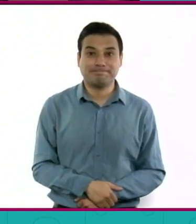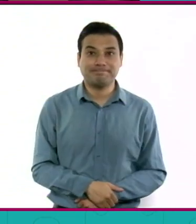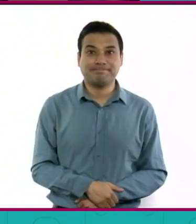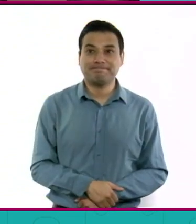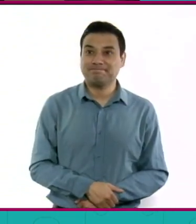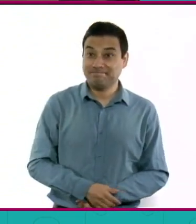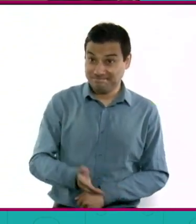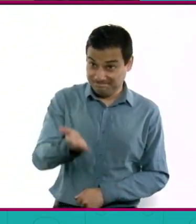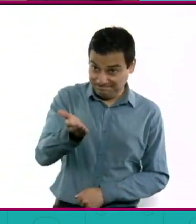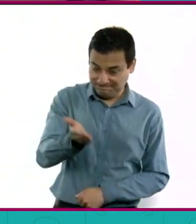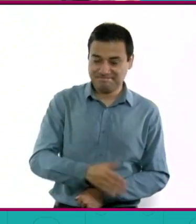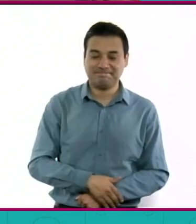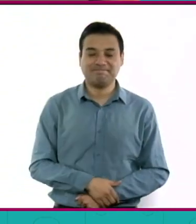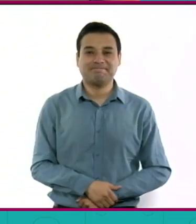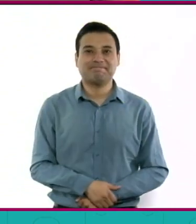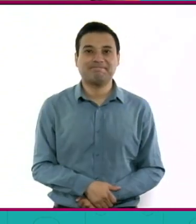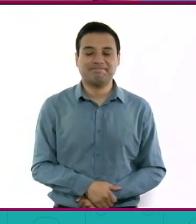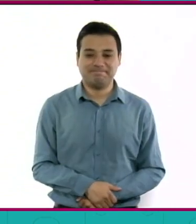Sí, por favor.